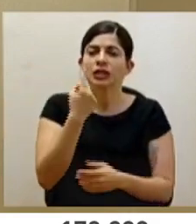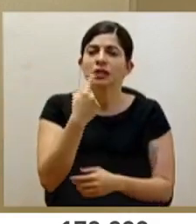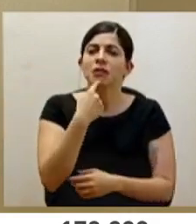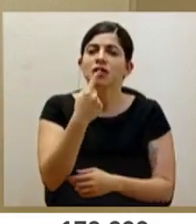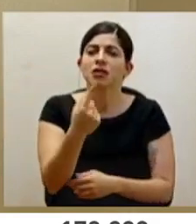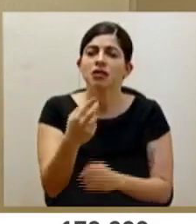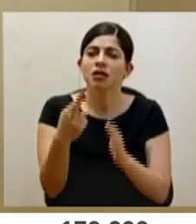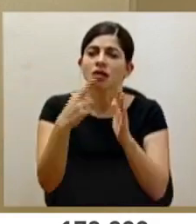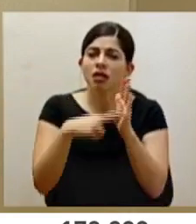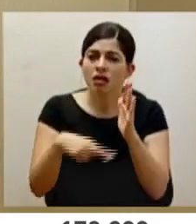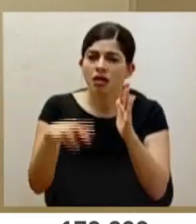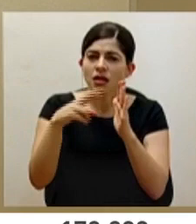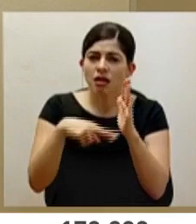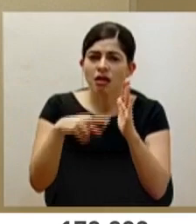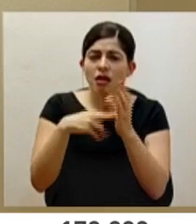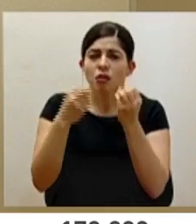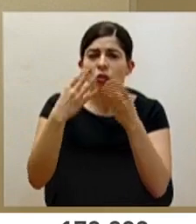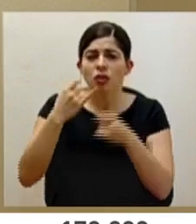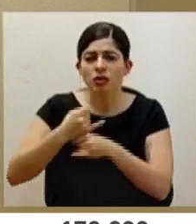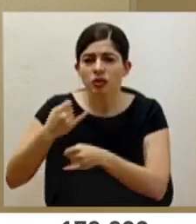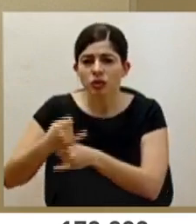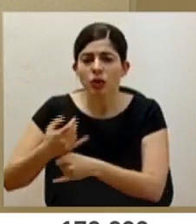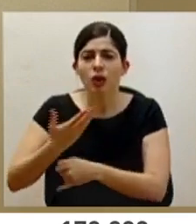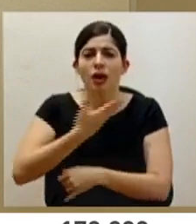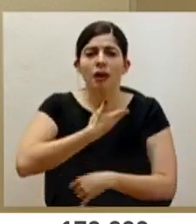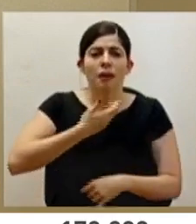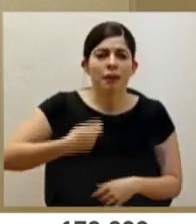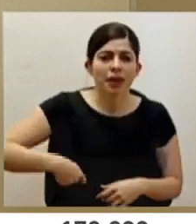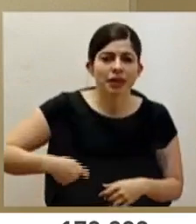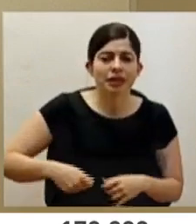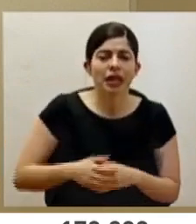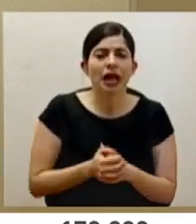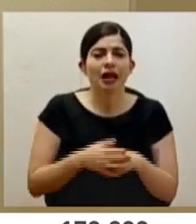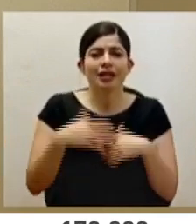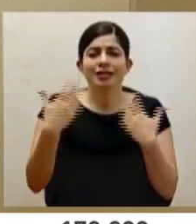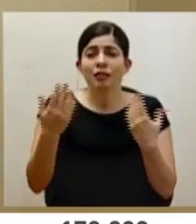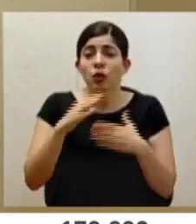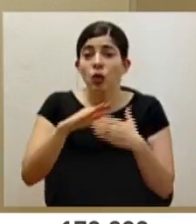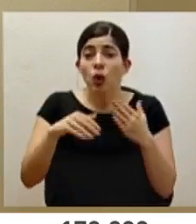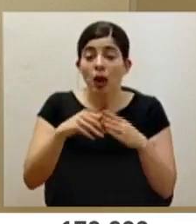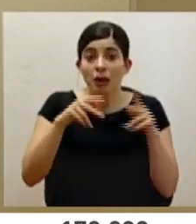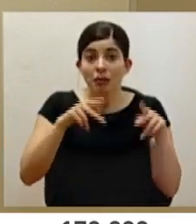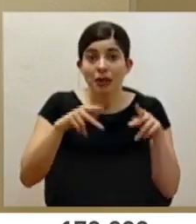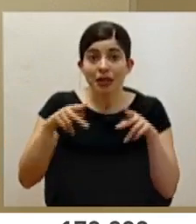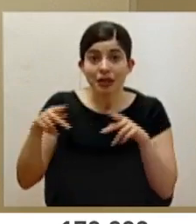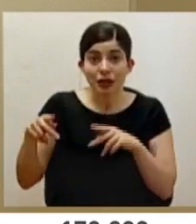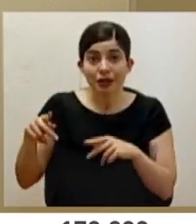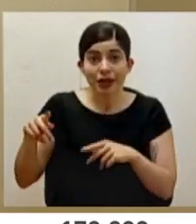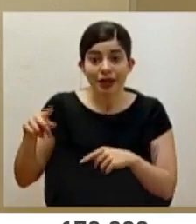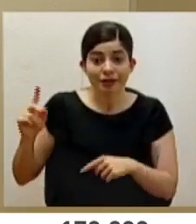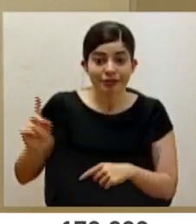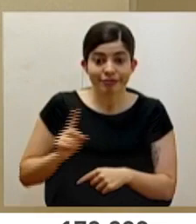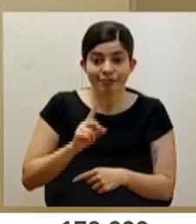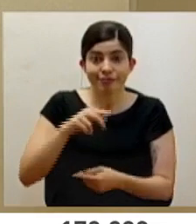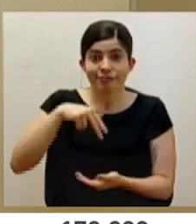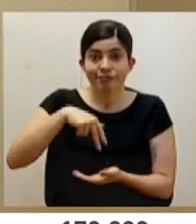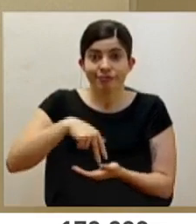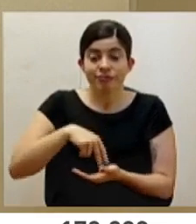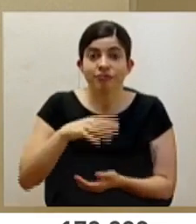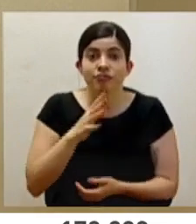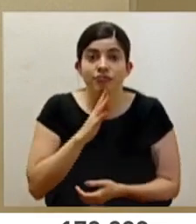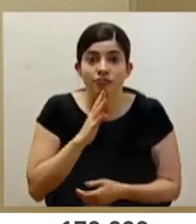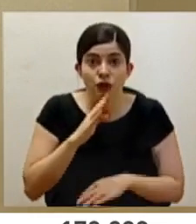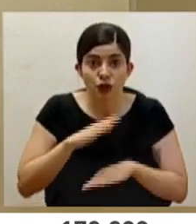múltiples instituciones, el señor presidente y todas las personas que hemos tenido la posibilidad de conversar sobre